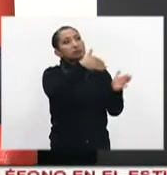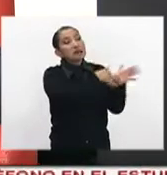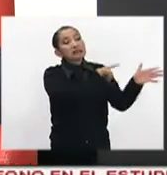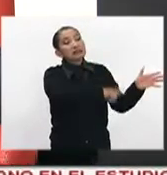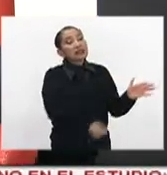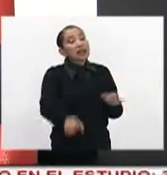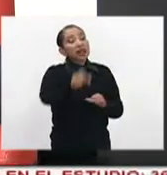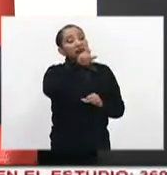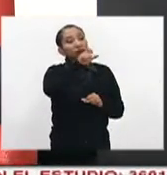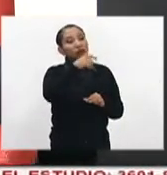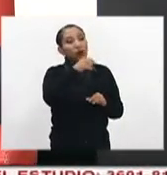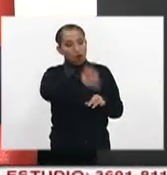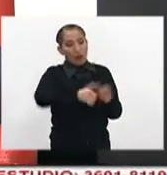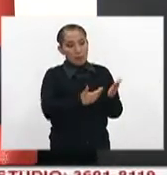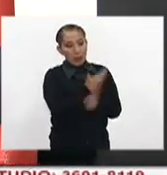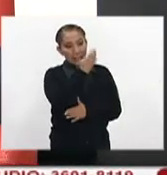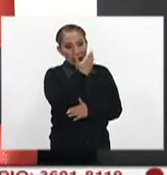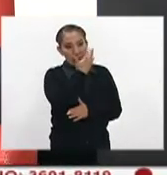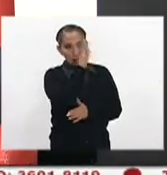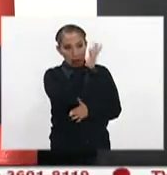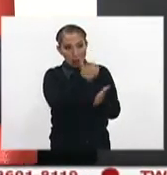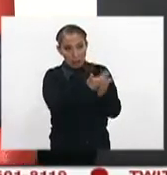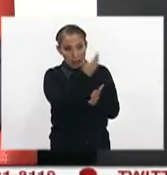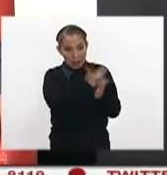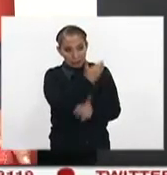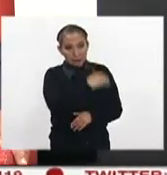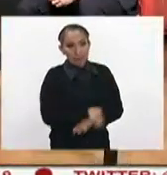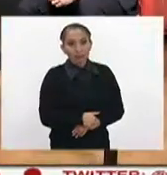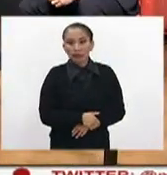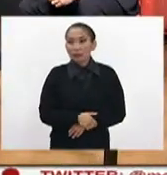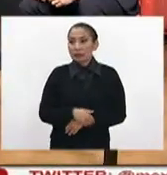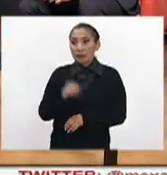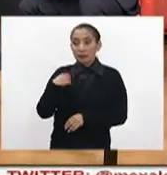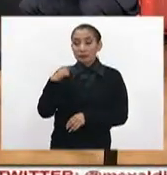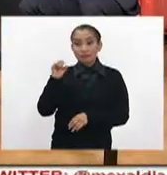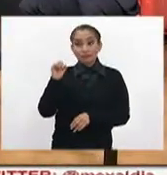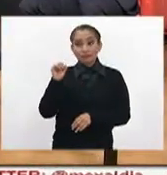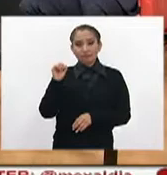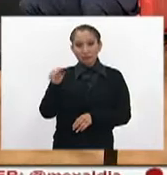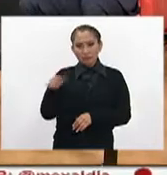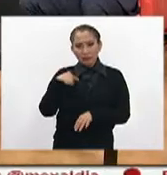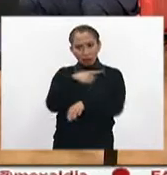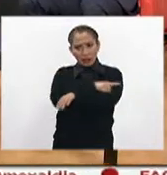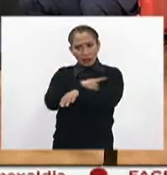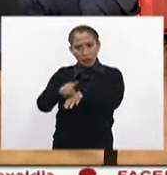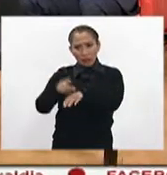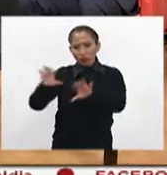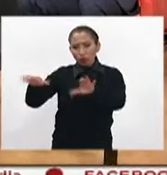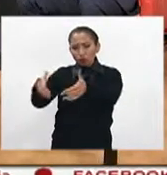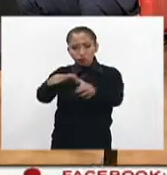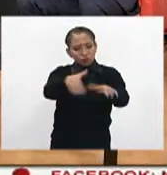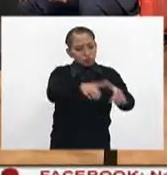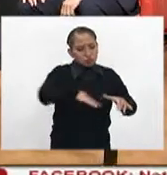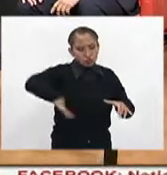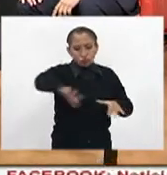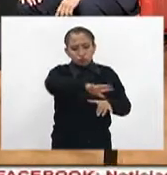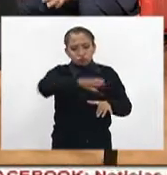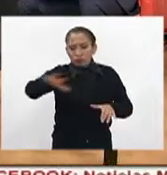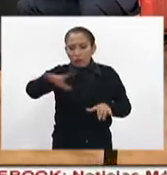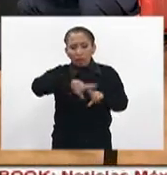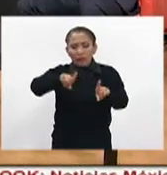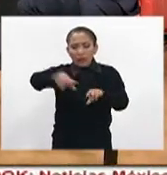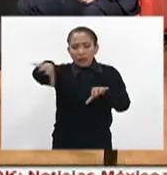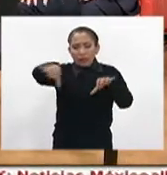700 hasta hoy en la mañana, a las 5 de la mañana. Sí, claro, en ese sentido. ¿En delegación cómo se conforman? También para que la gente tenga